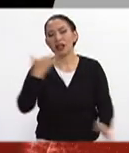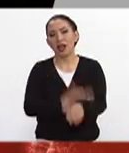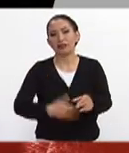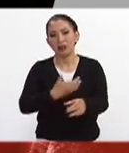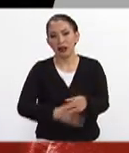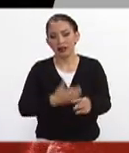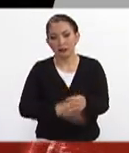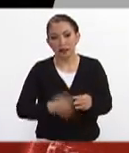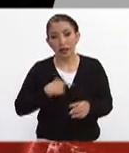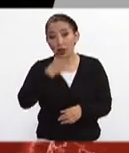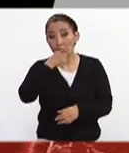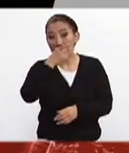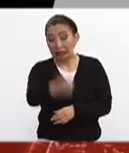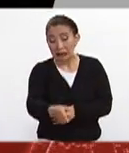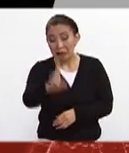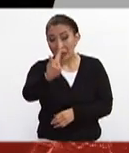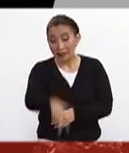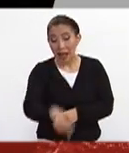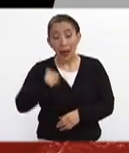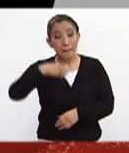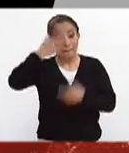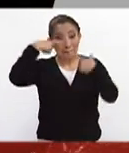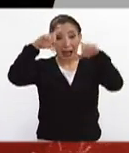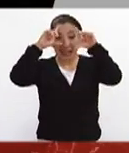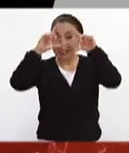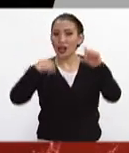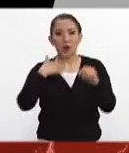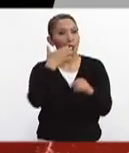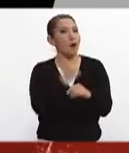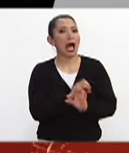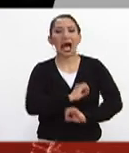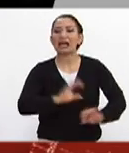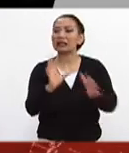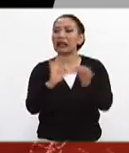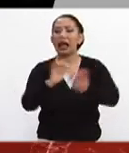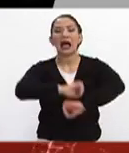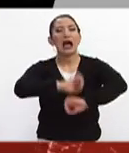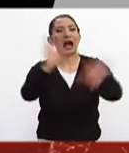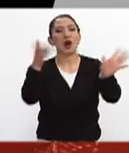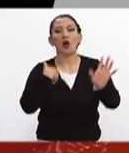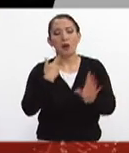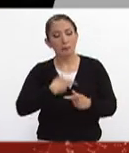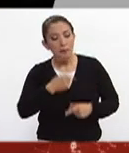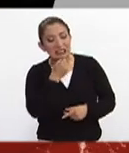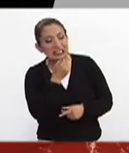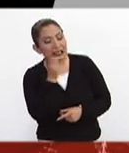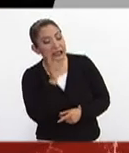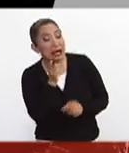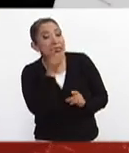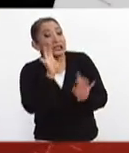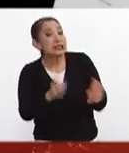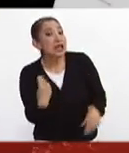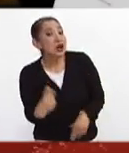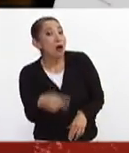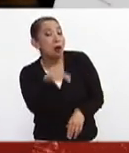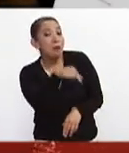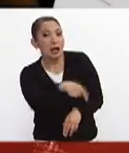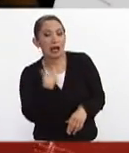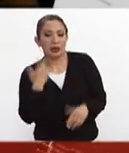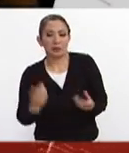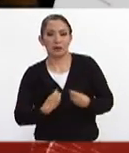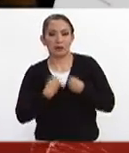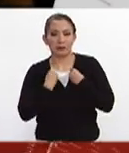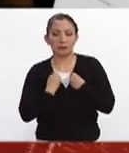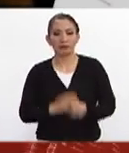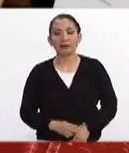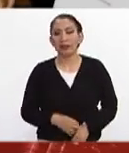tarde donde afirmé que la Marina no contaba con los detalles de una supuesta menor sobreviviente en esta tragedia.